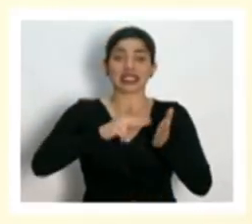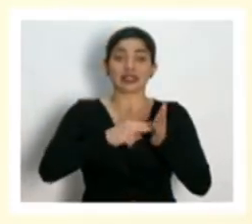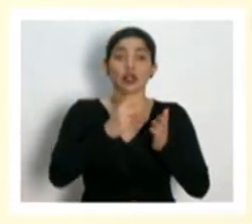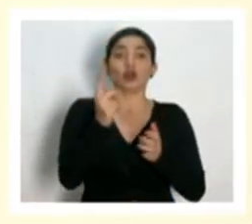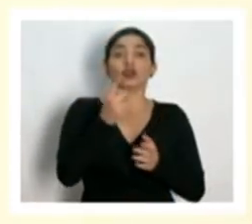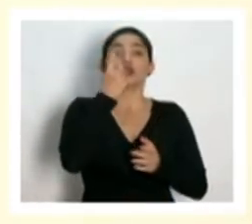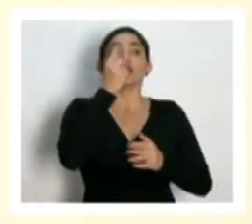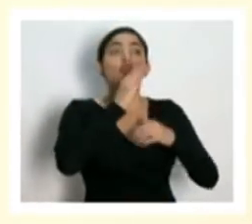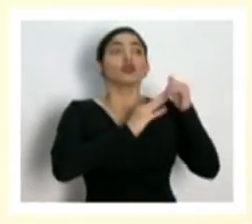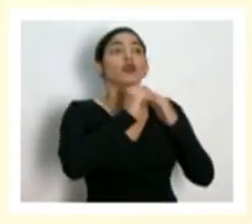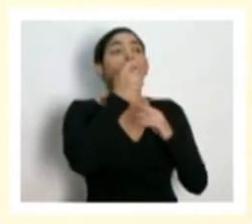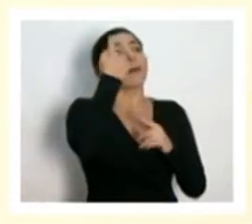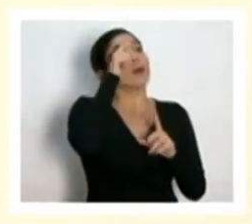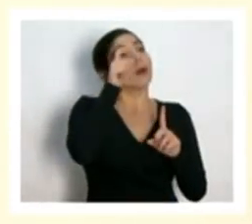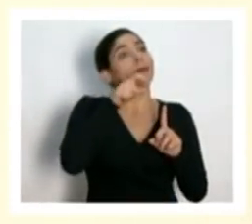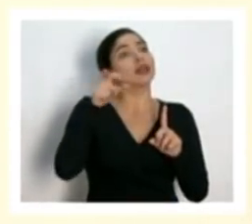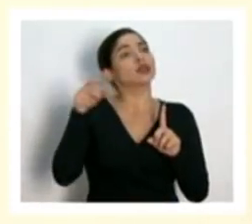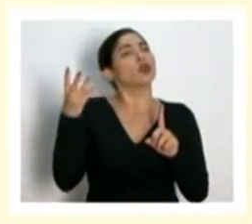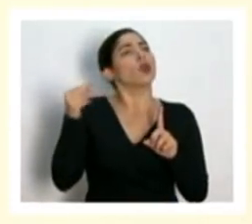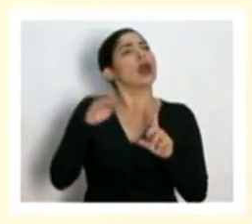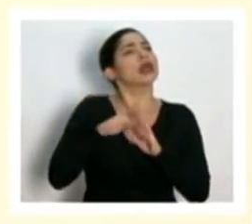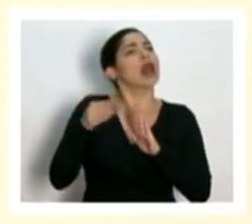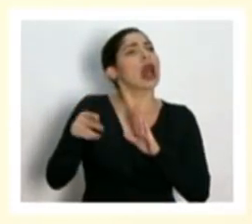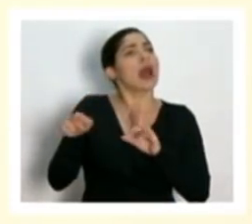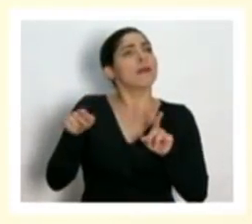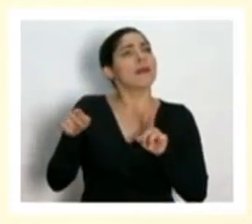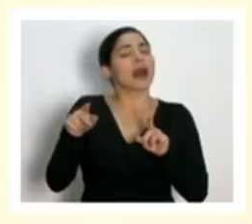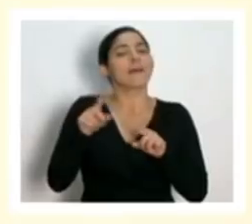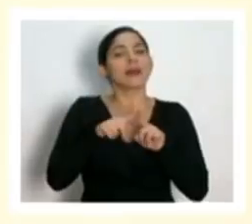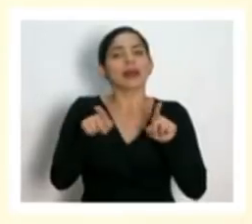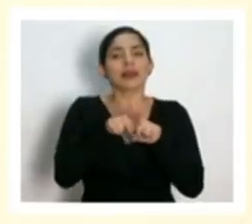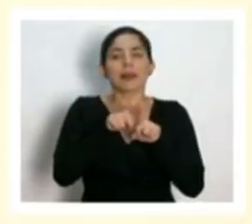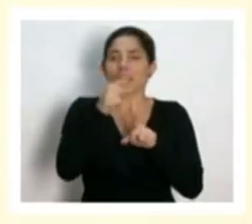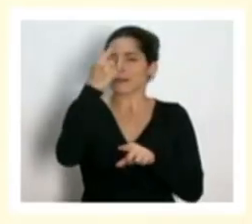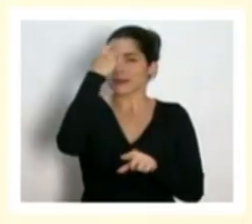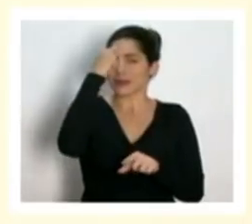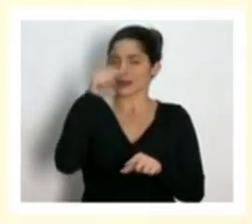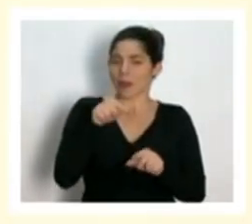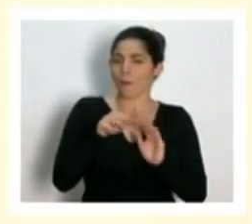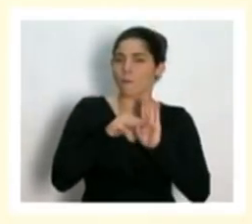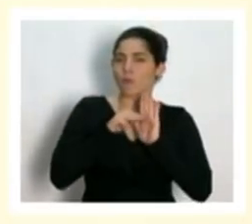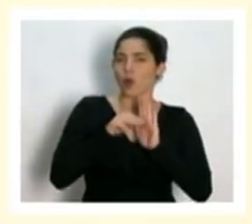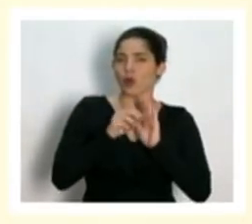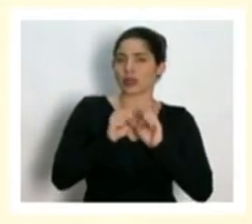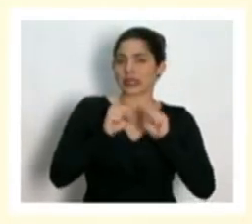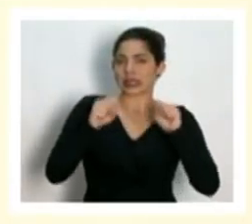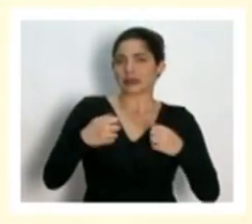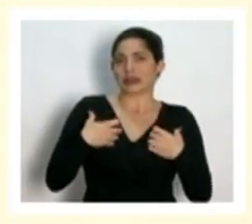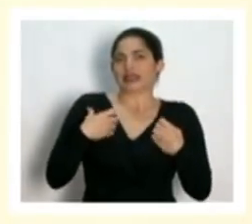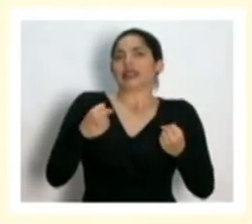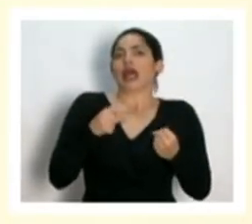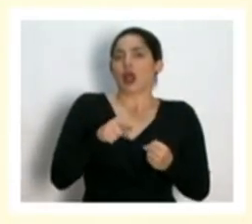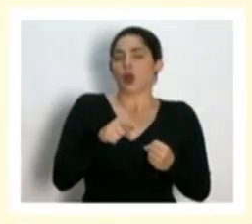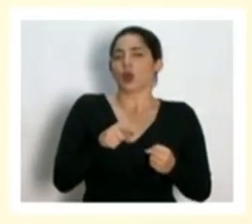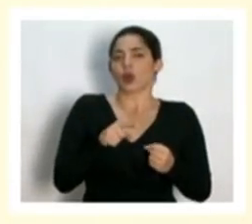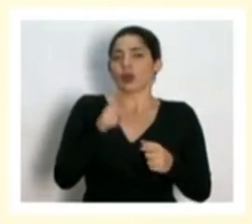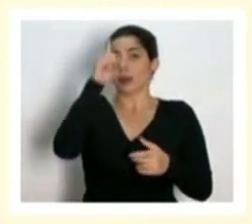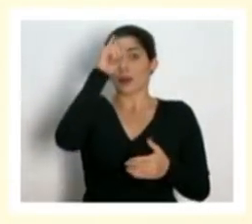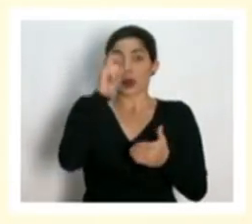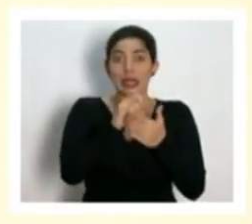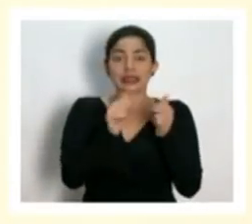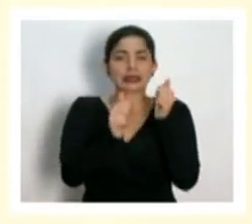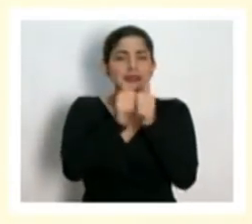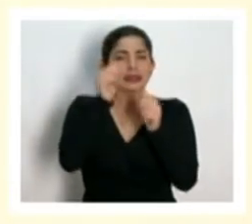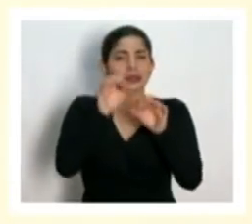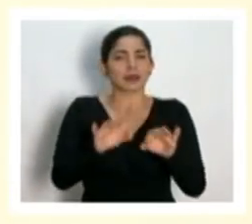que hay per cápita sino el modelo de de ese sistema de salud y por eso yo yo diría que lo más